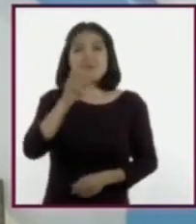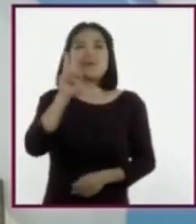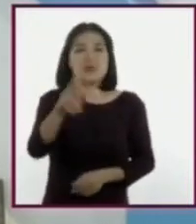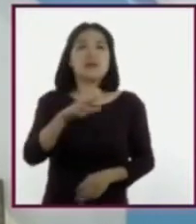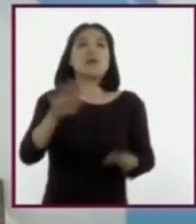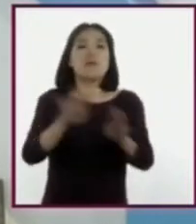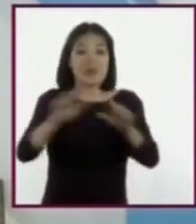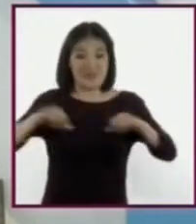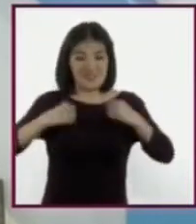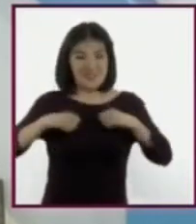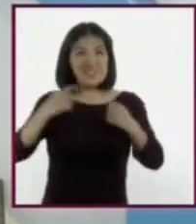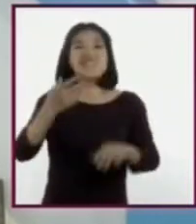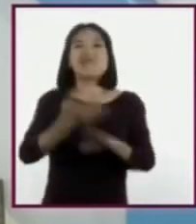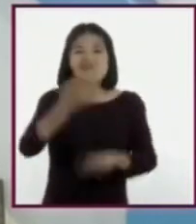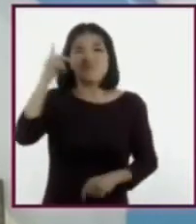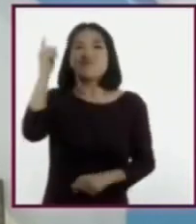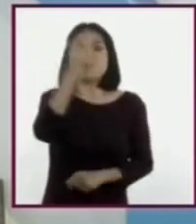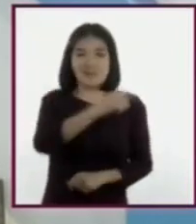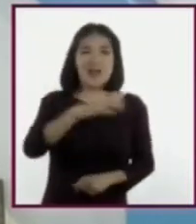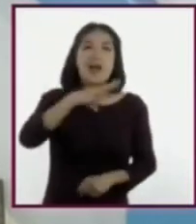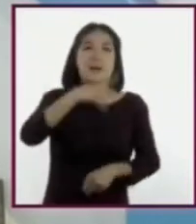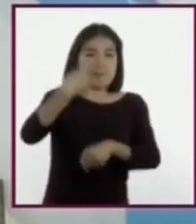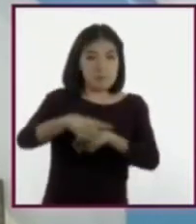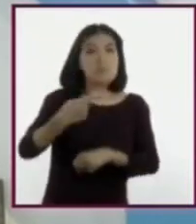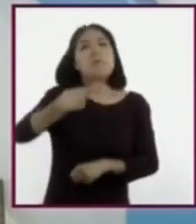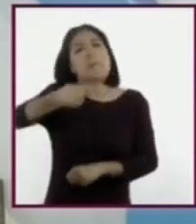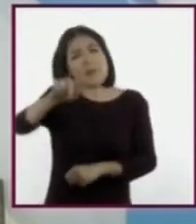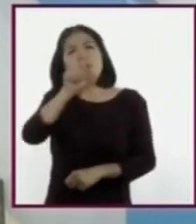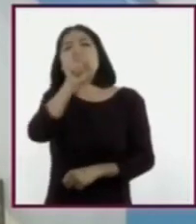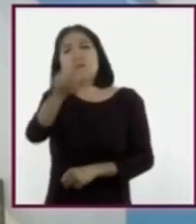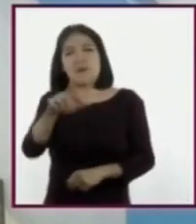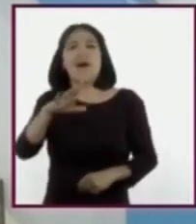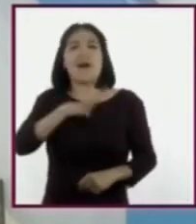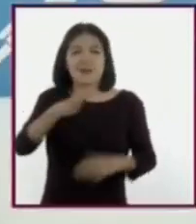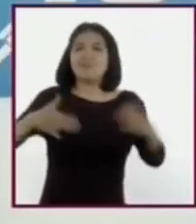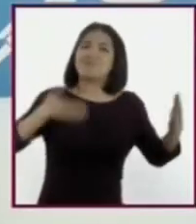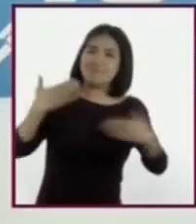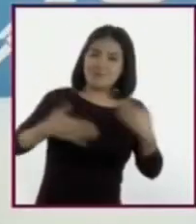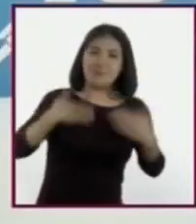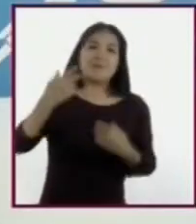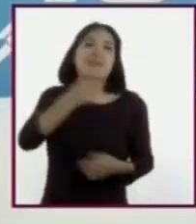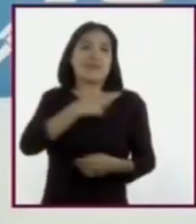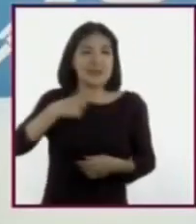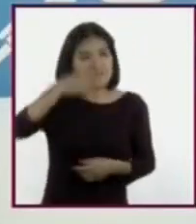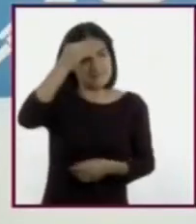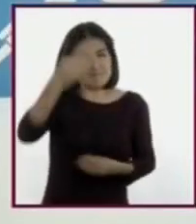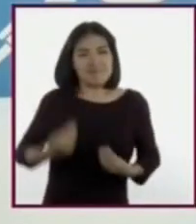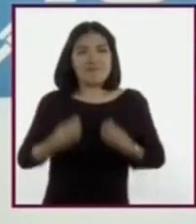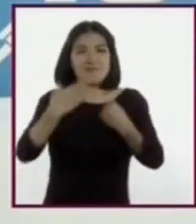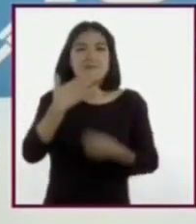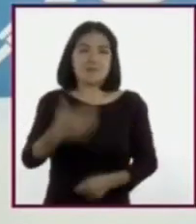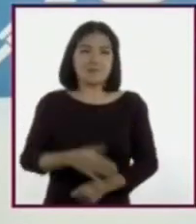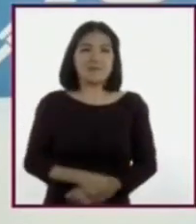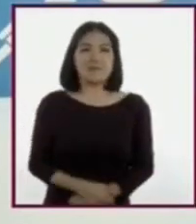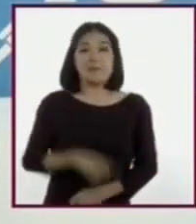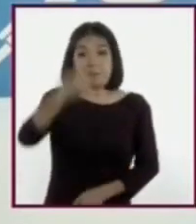riesgos y problemas, pero también satisfacciones si sabemos manejar nuestra vida. Para terminar,